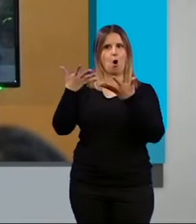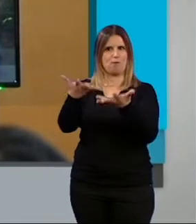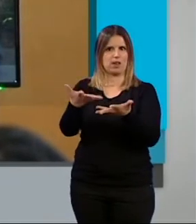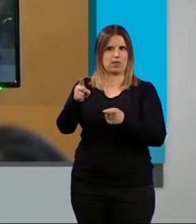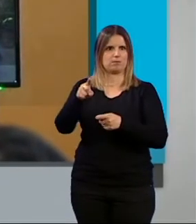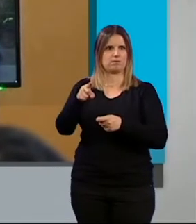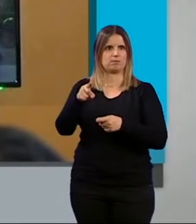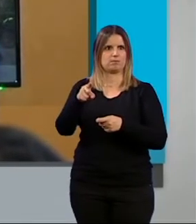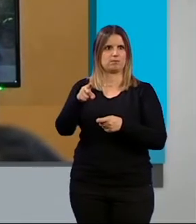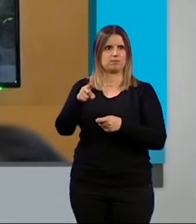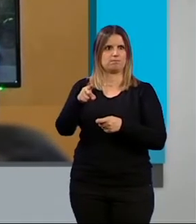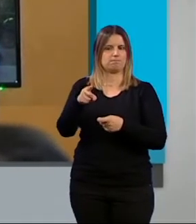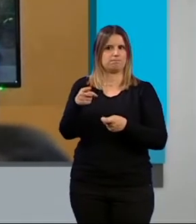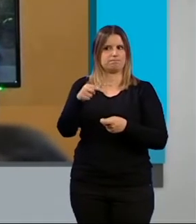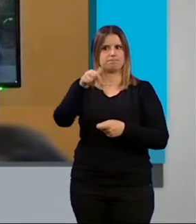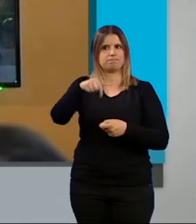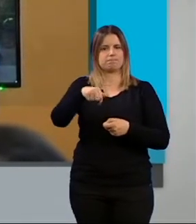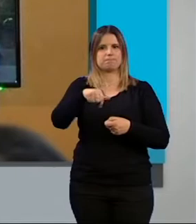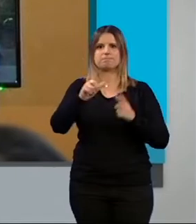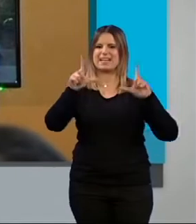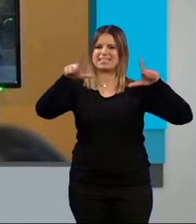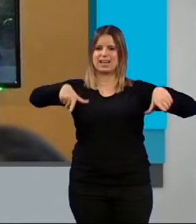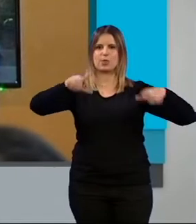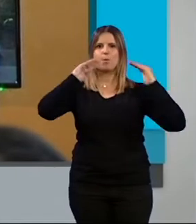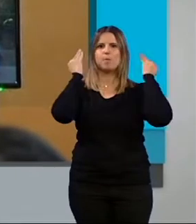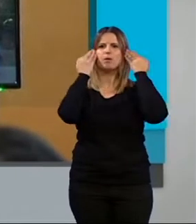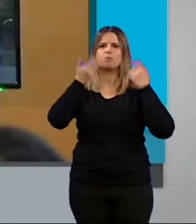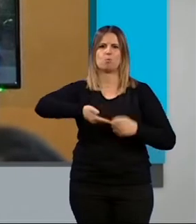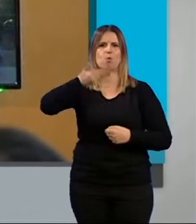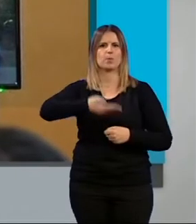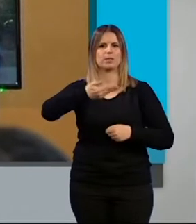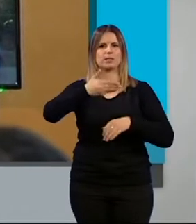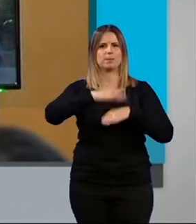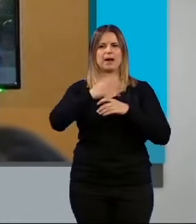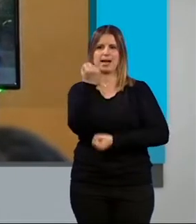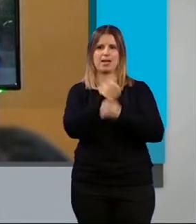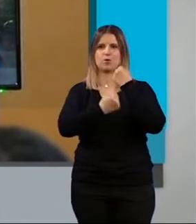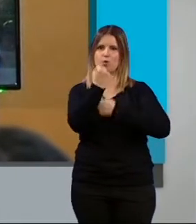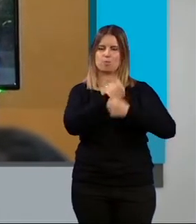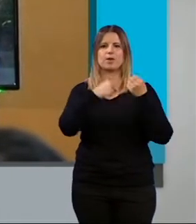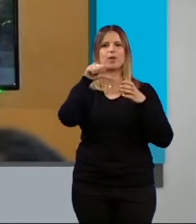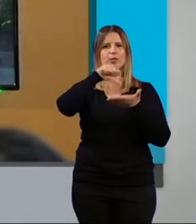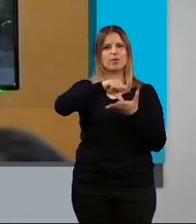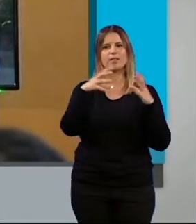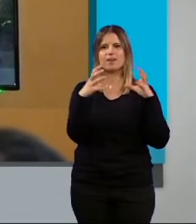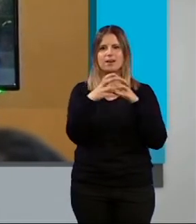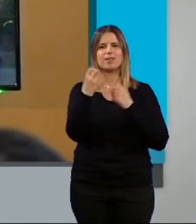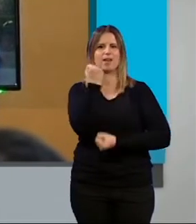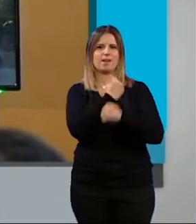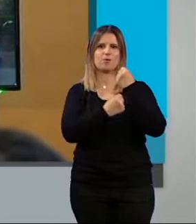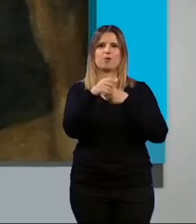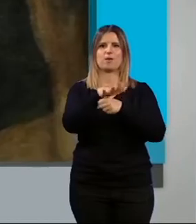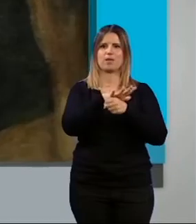esta mañana una instalación imprescindible para la economía de la ciudad y la economía de la